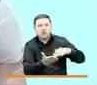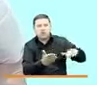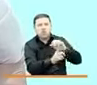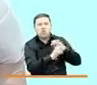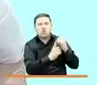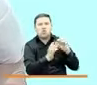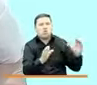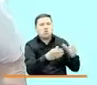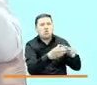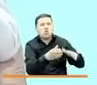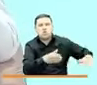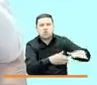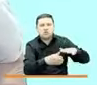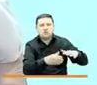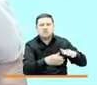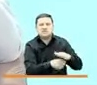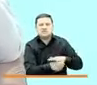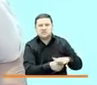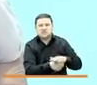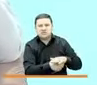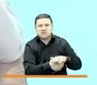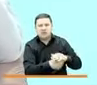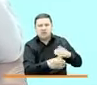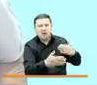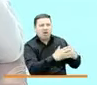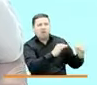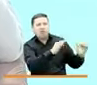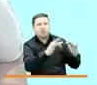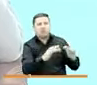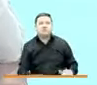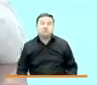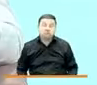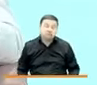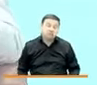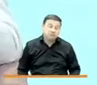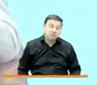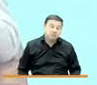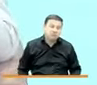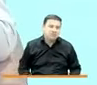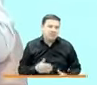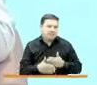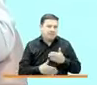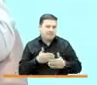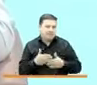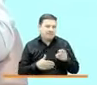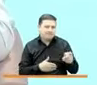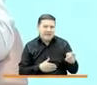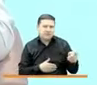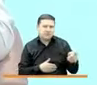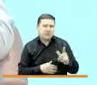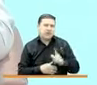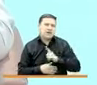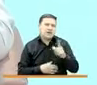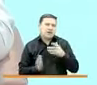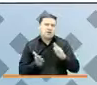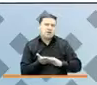situaciones que perdieron durante el conflicto entonces se hace un proceso ellos son los que lideran el plan de reparación colectiva lo